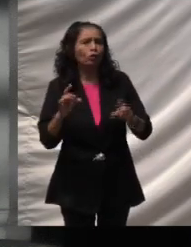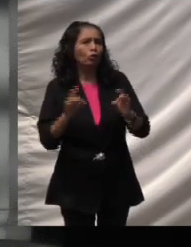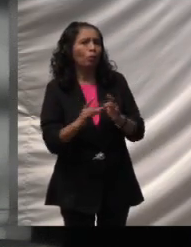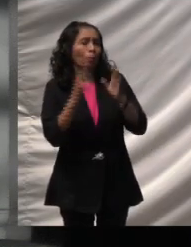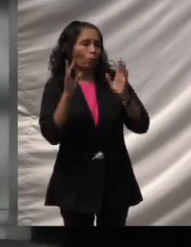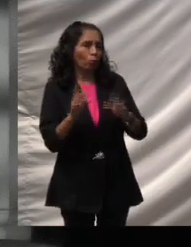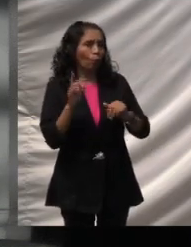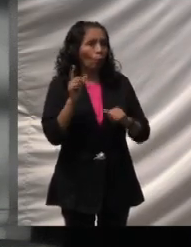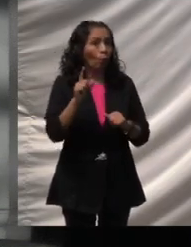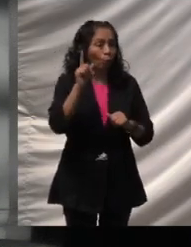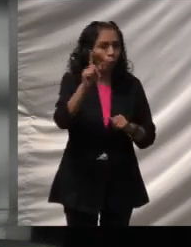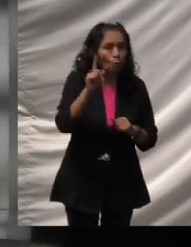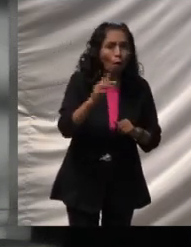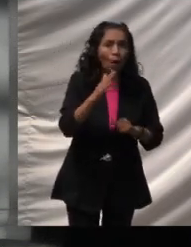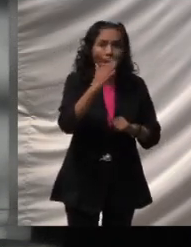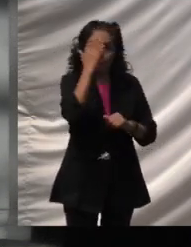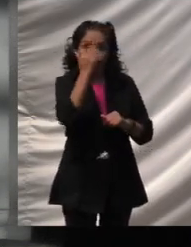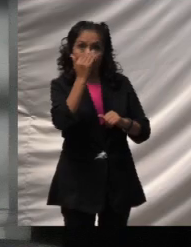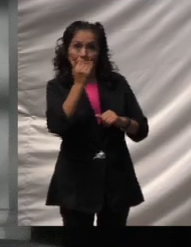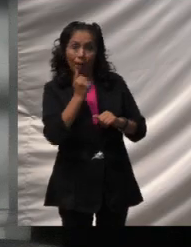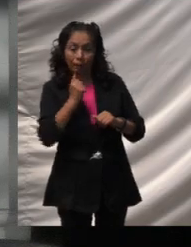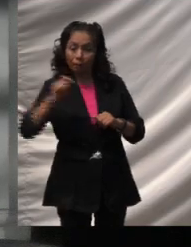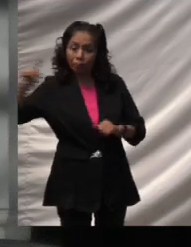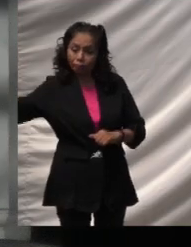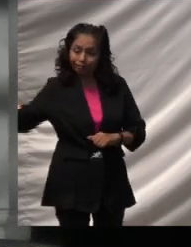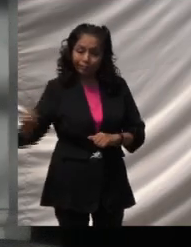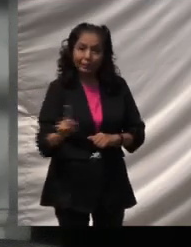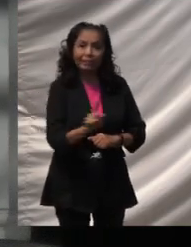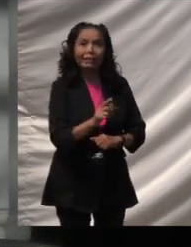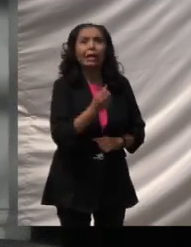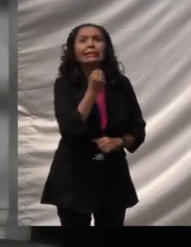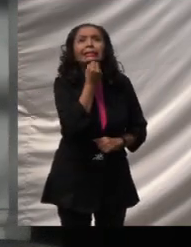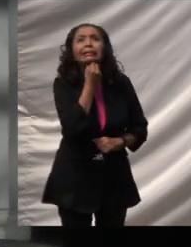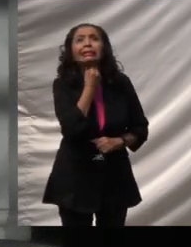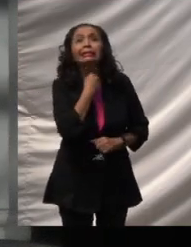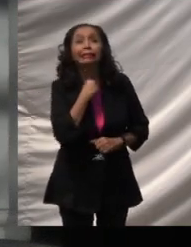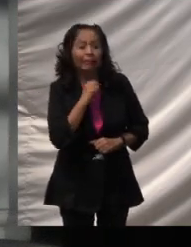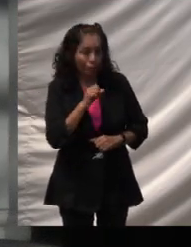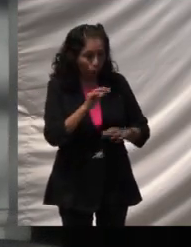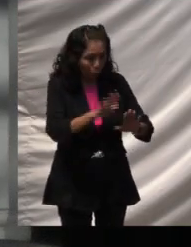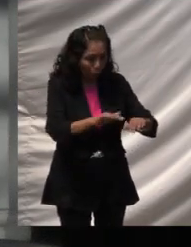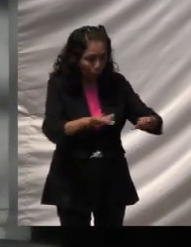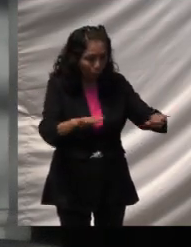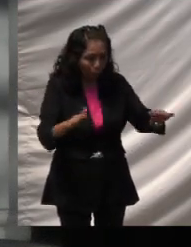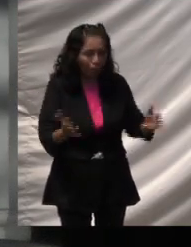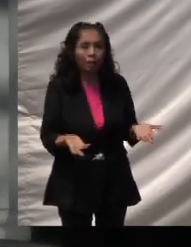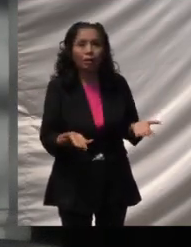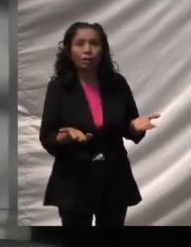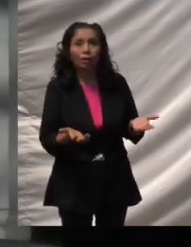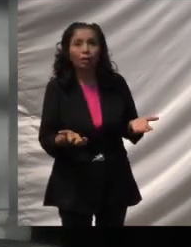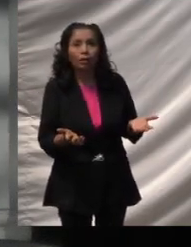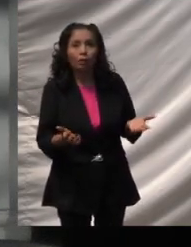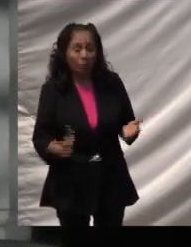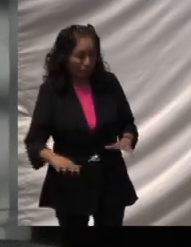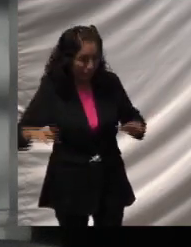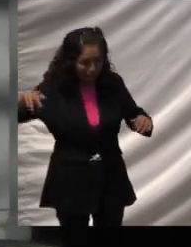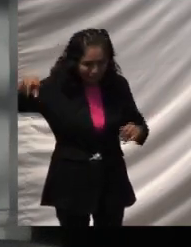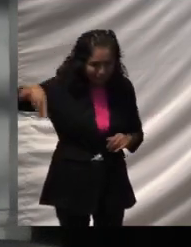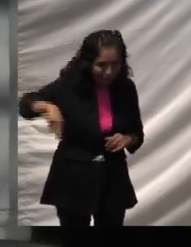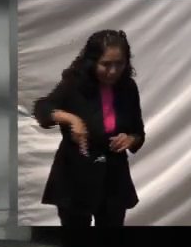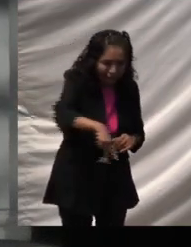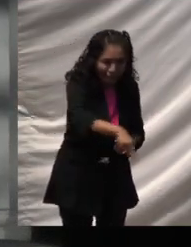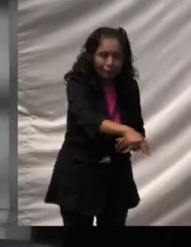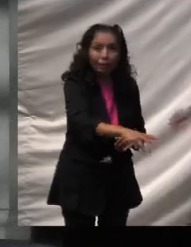desde otro lugar, tenía tanta sed, que cuando vio el mar, lo primero que hizo fue adentrarse en él,